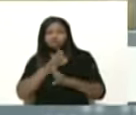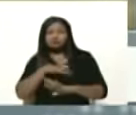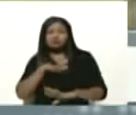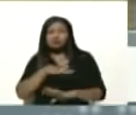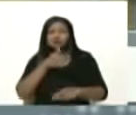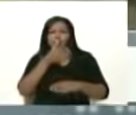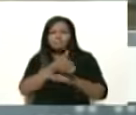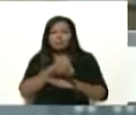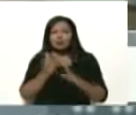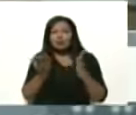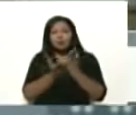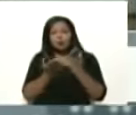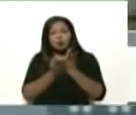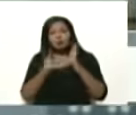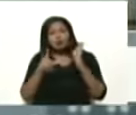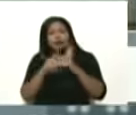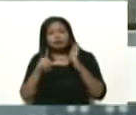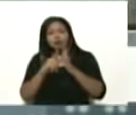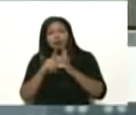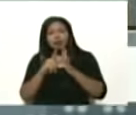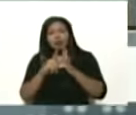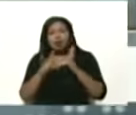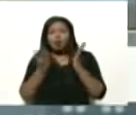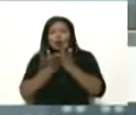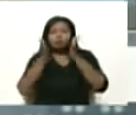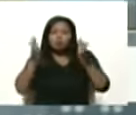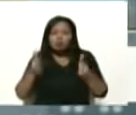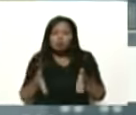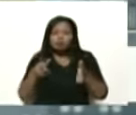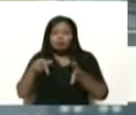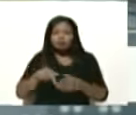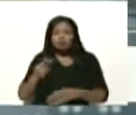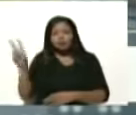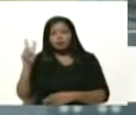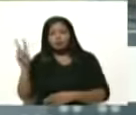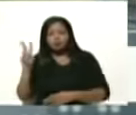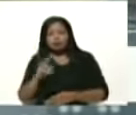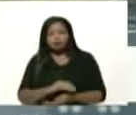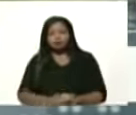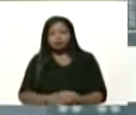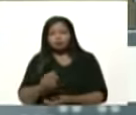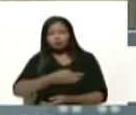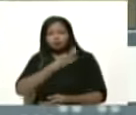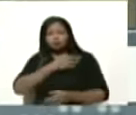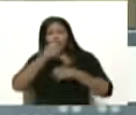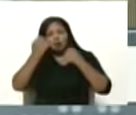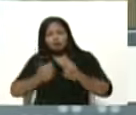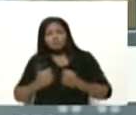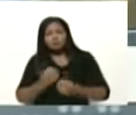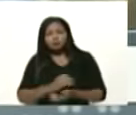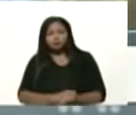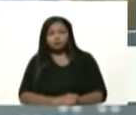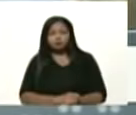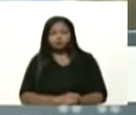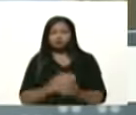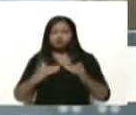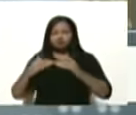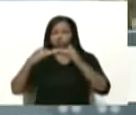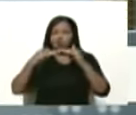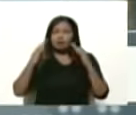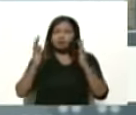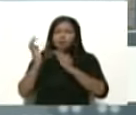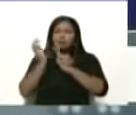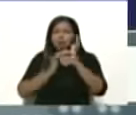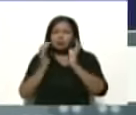Para las escuelas y los liceos, para los estudiantes de Venezuela. Socialismo, la igualdad de Cristo,